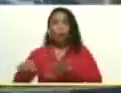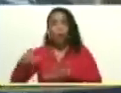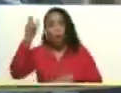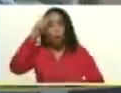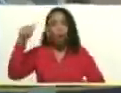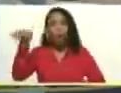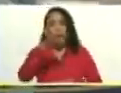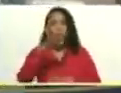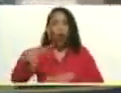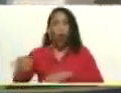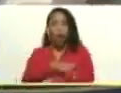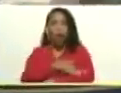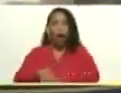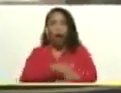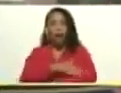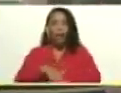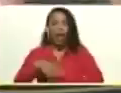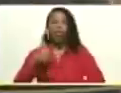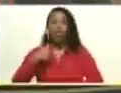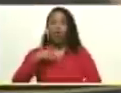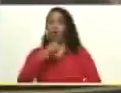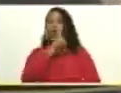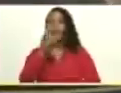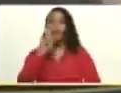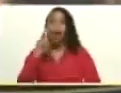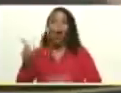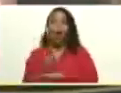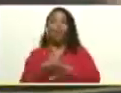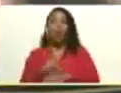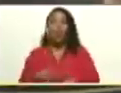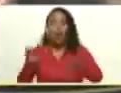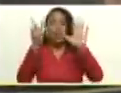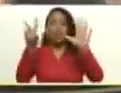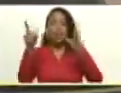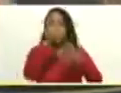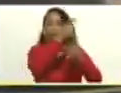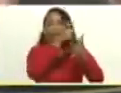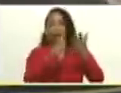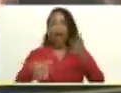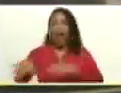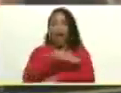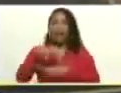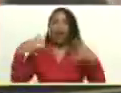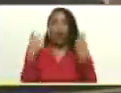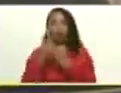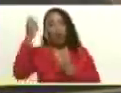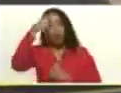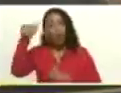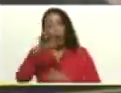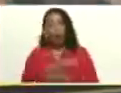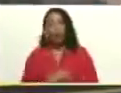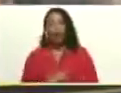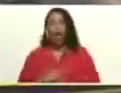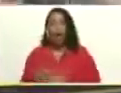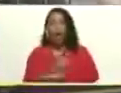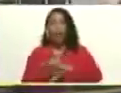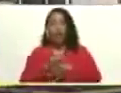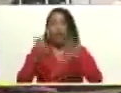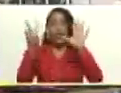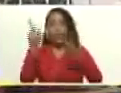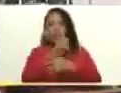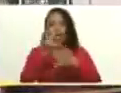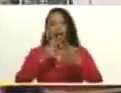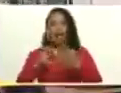pueblos, en las calles, lo he llamado gobierno de las siete líneas en la calle con el pueblo. El gobierno de las siete